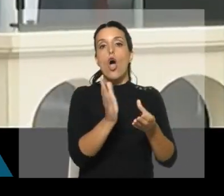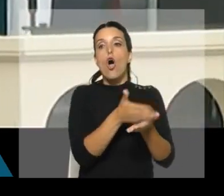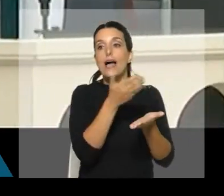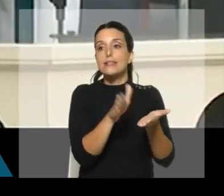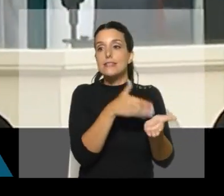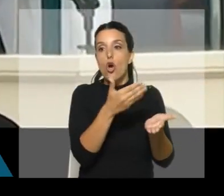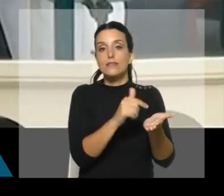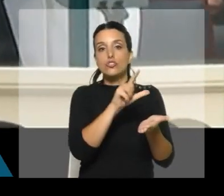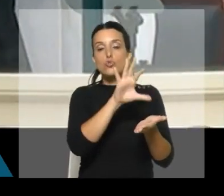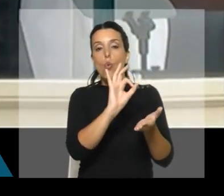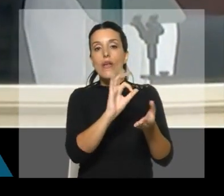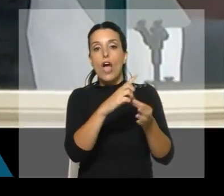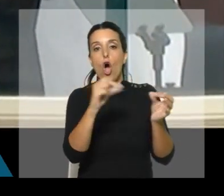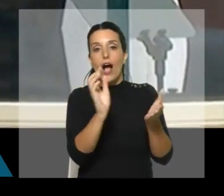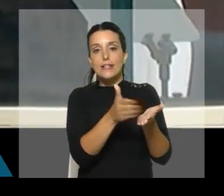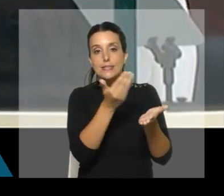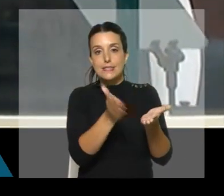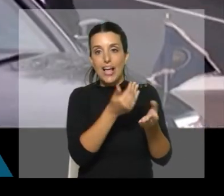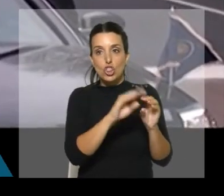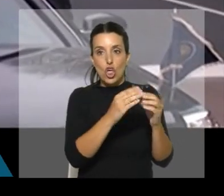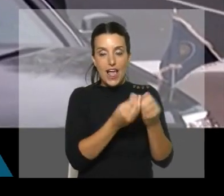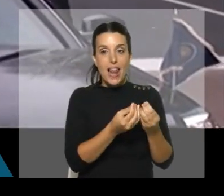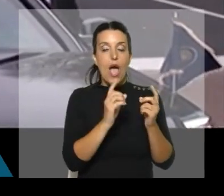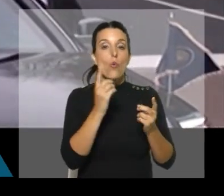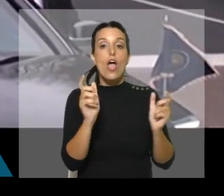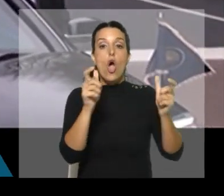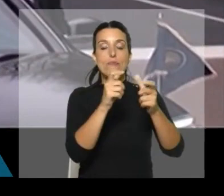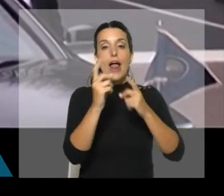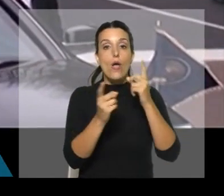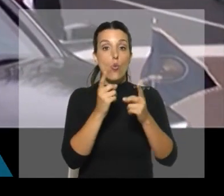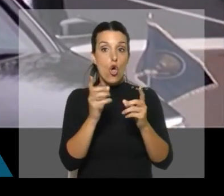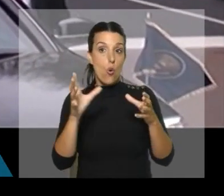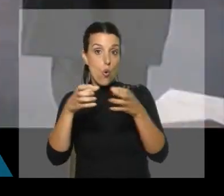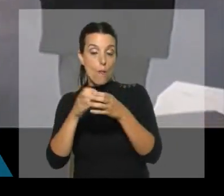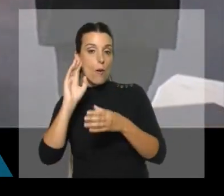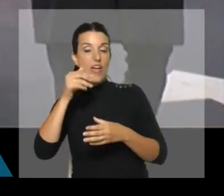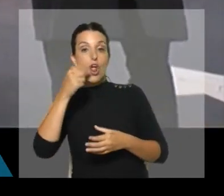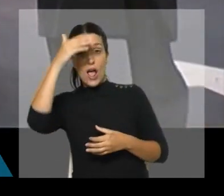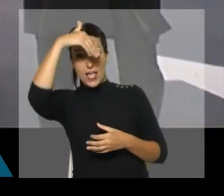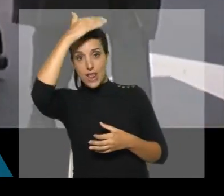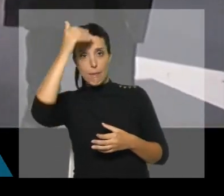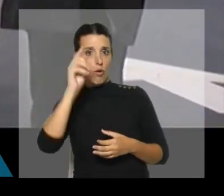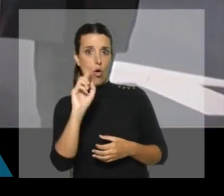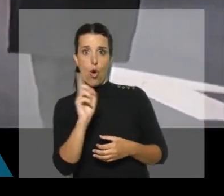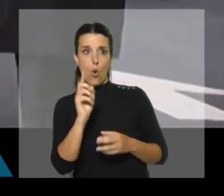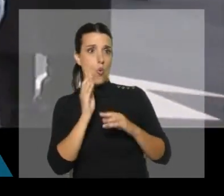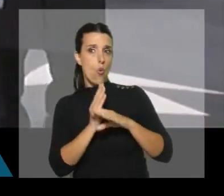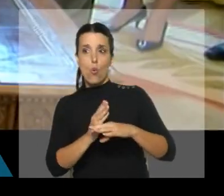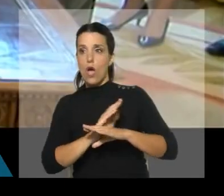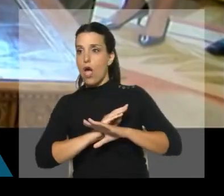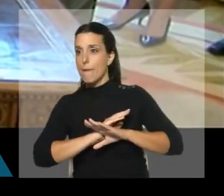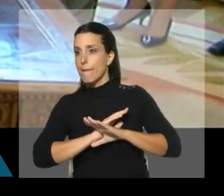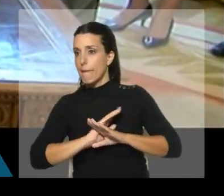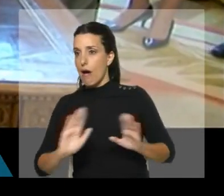de esta comisión legislativa, una comisión en la que además algunos de sus miembros dijeron que Donald Trump no debería ocupar nunca más un